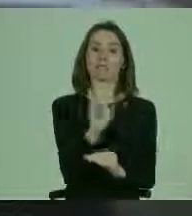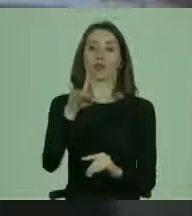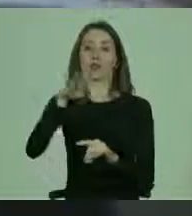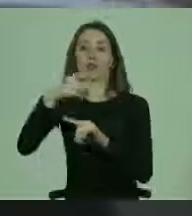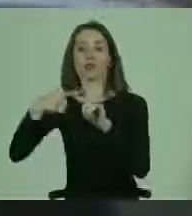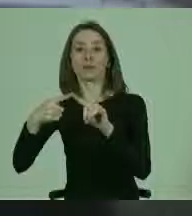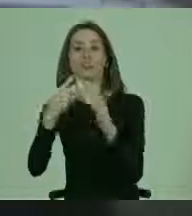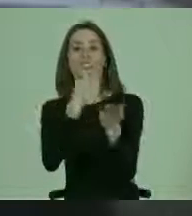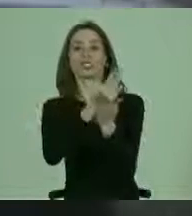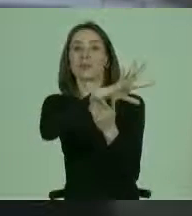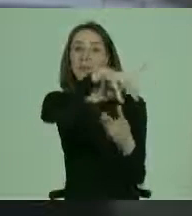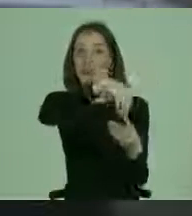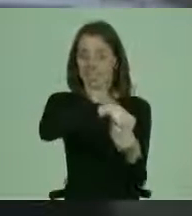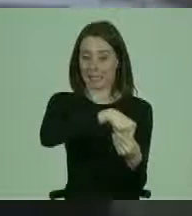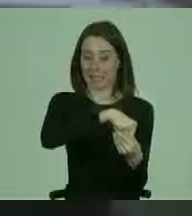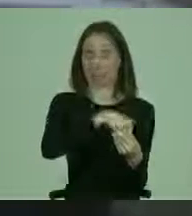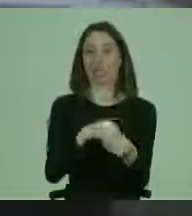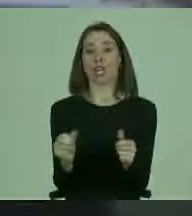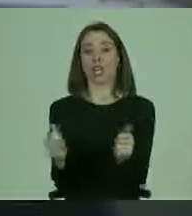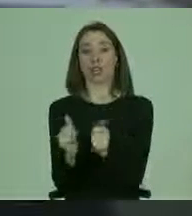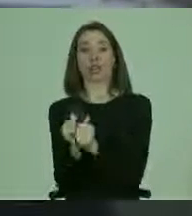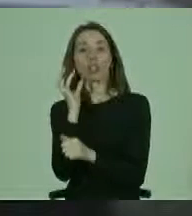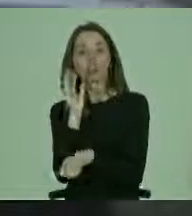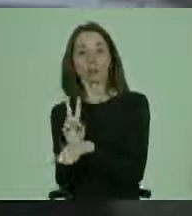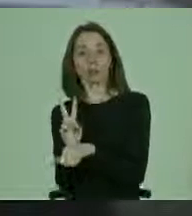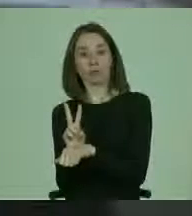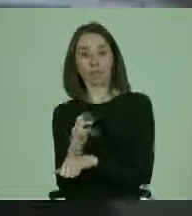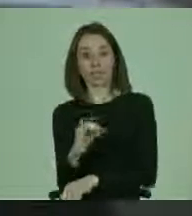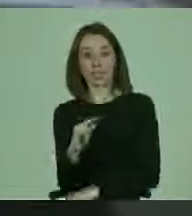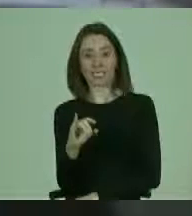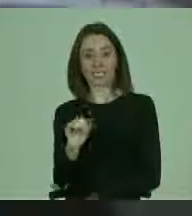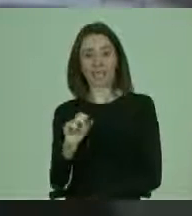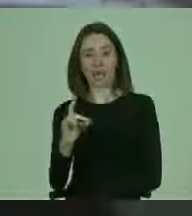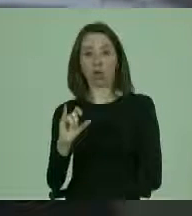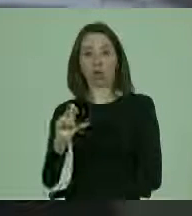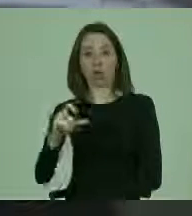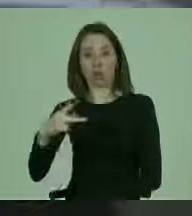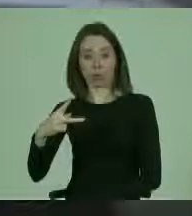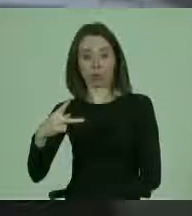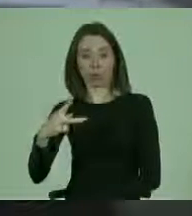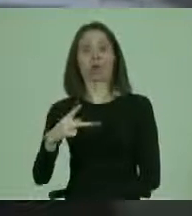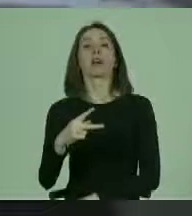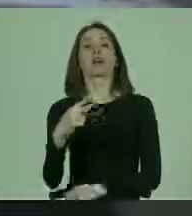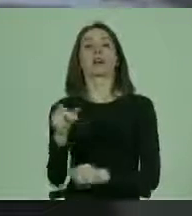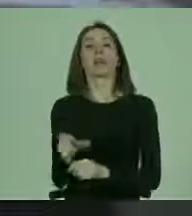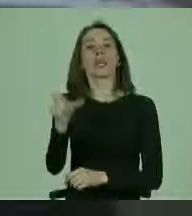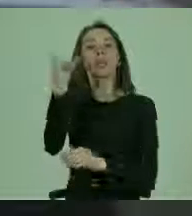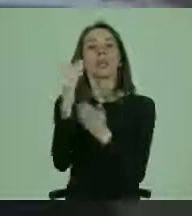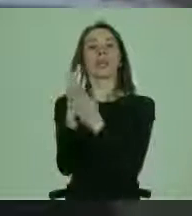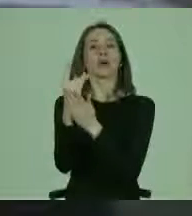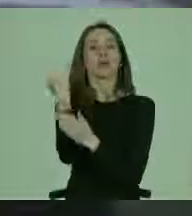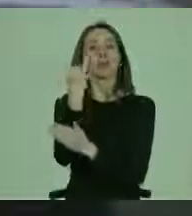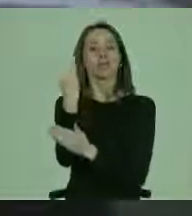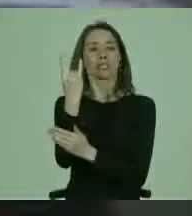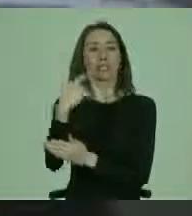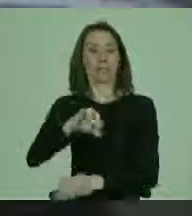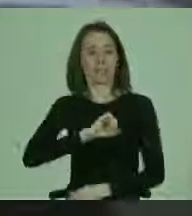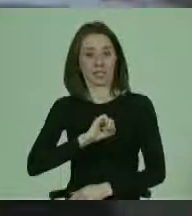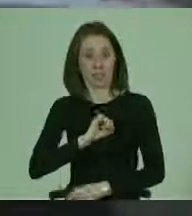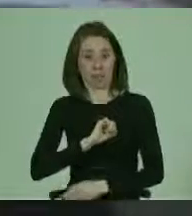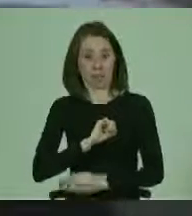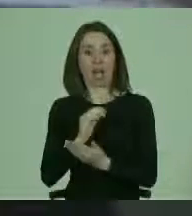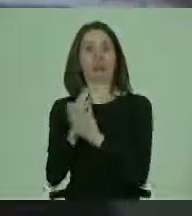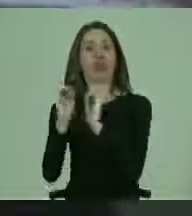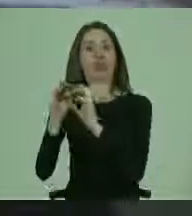Y en esos momentos, junto a la profesora Cintia Duc, de la Facultad de Educación de una universidad capitalina,